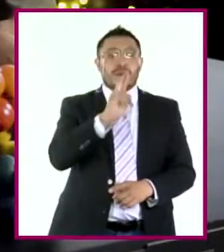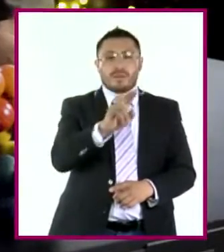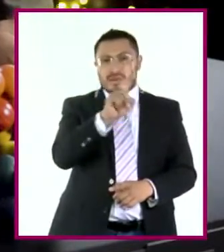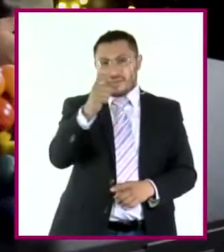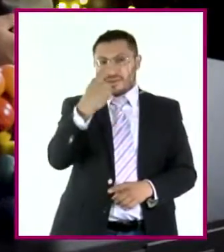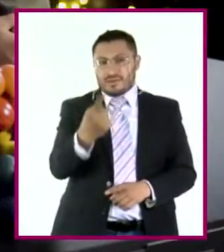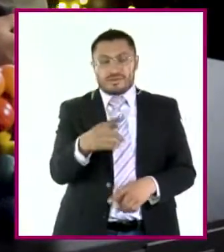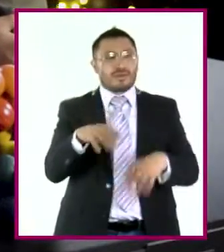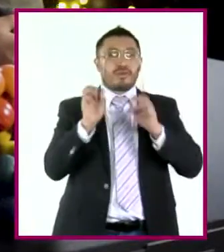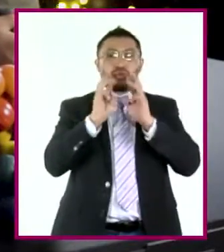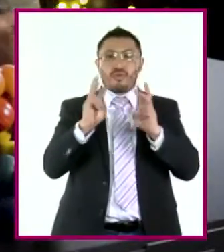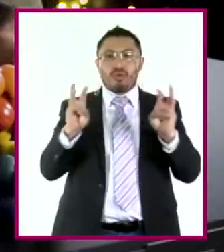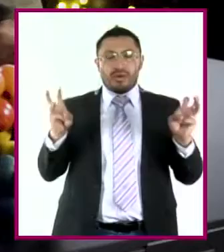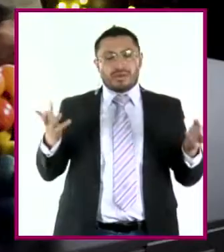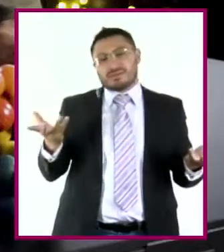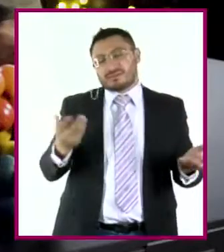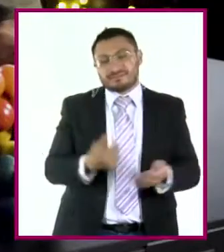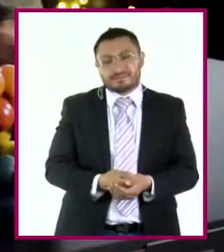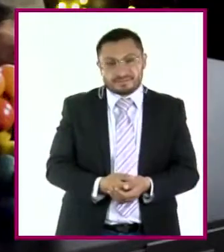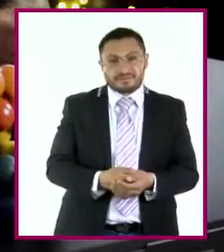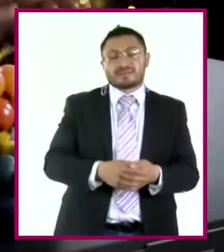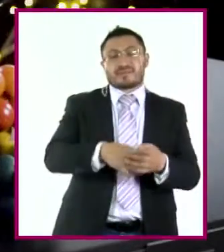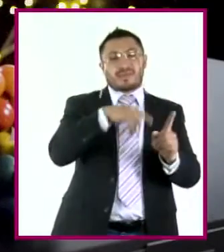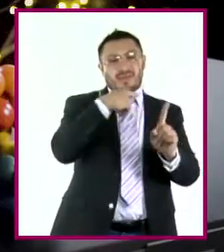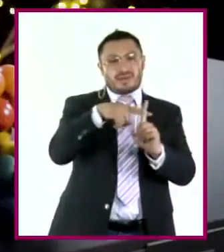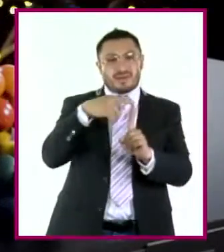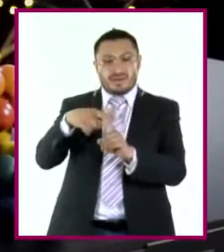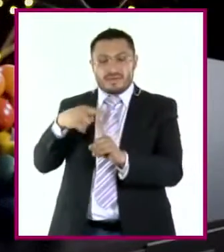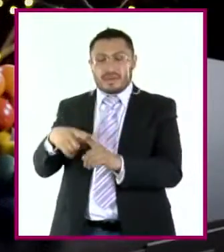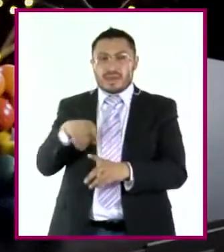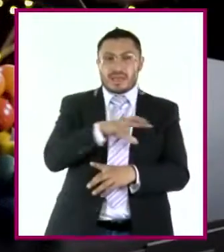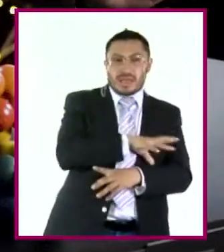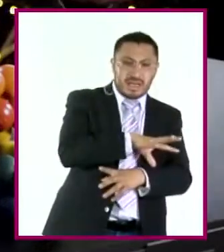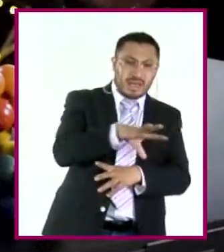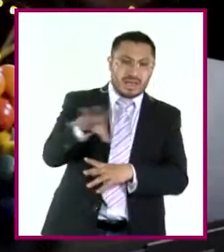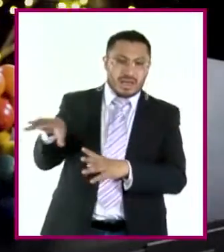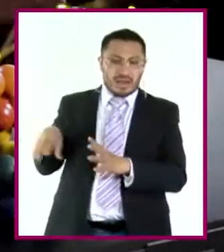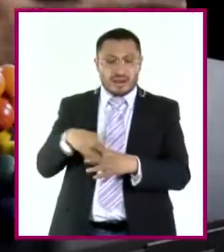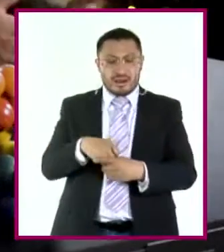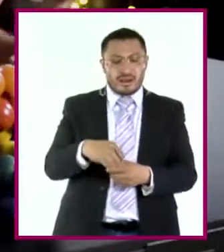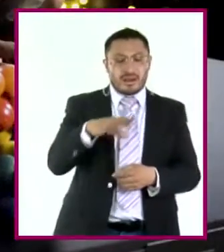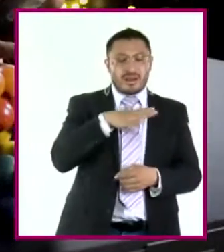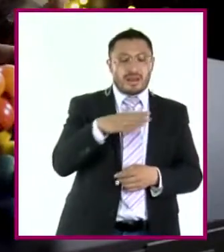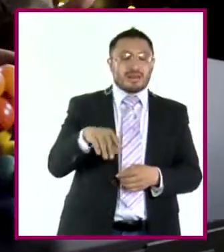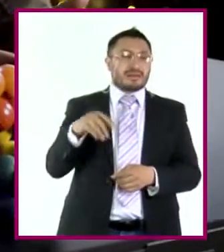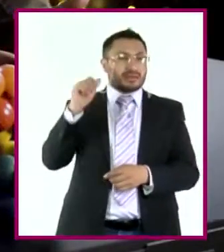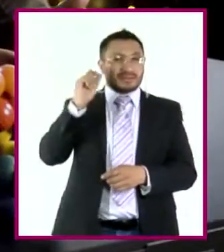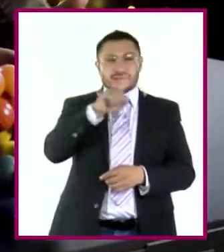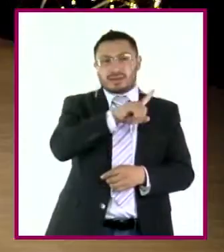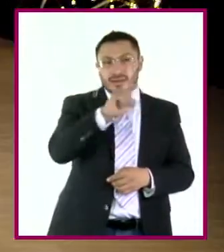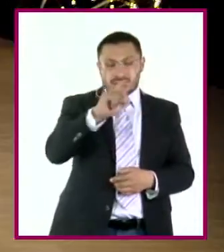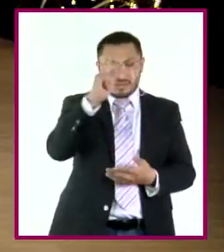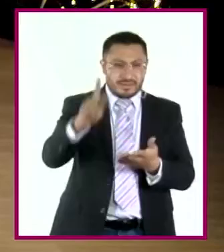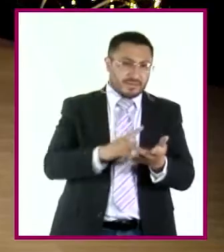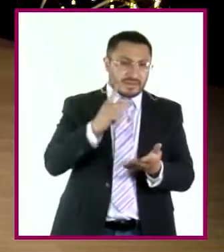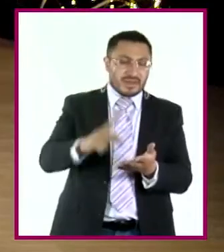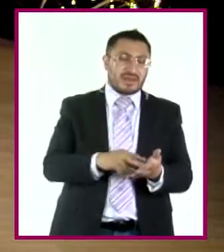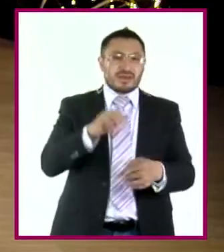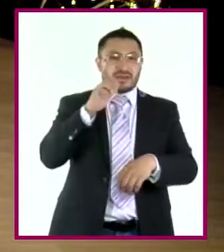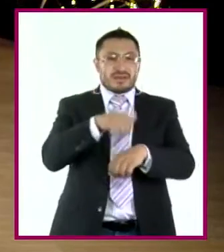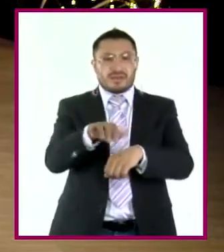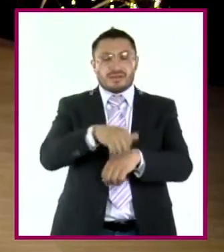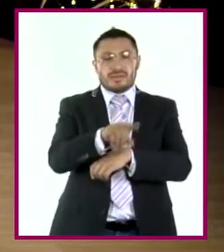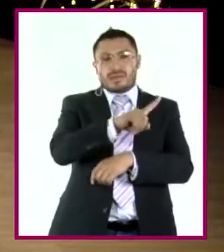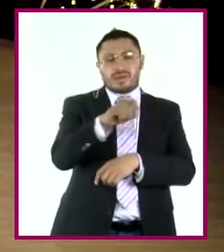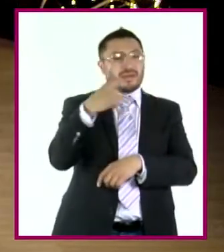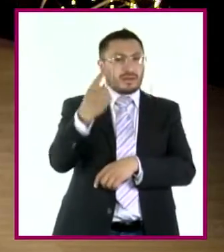Impresionante. Y si sumamos los resultados de todas las sucesiones, tendremos 100 veces el número 101. Pero